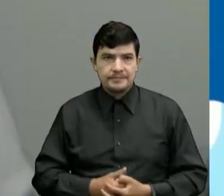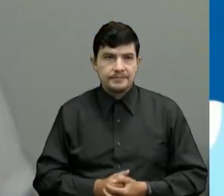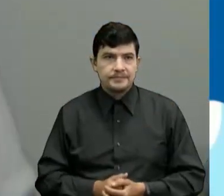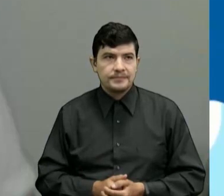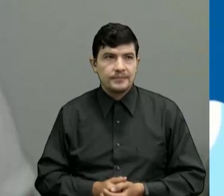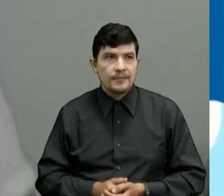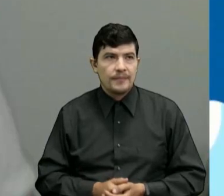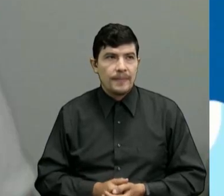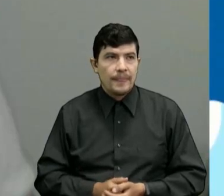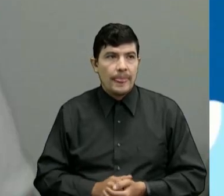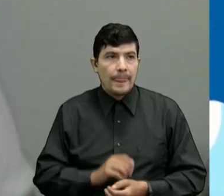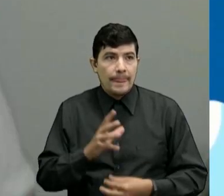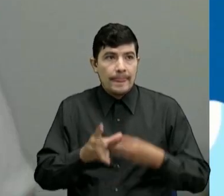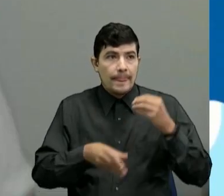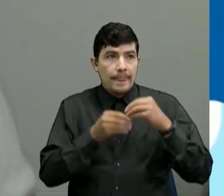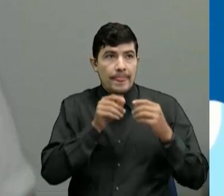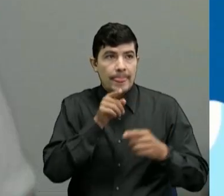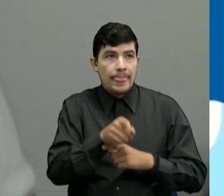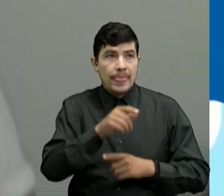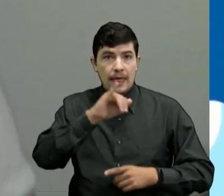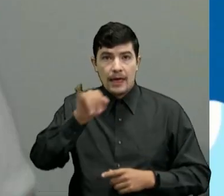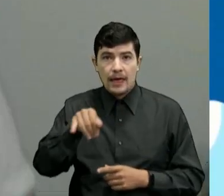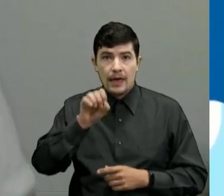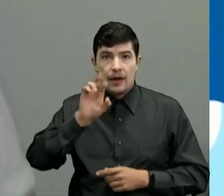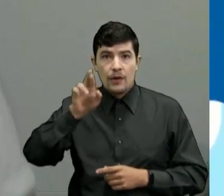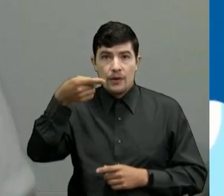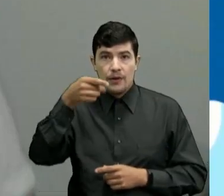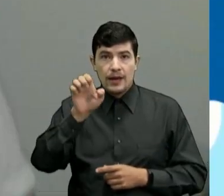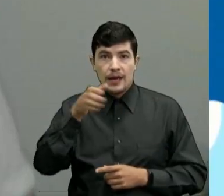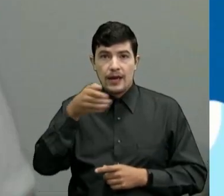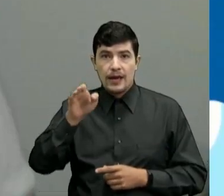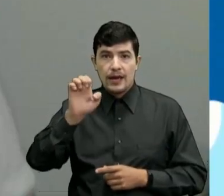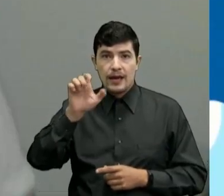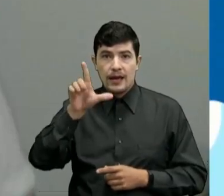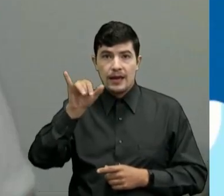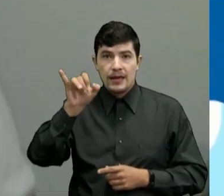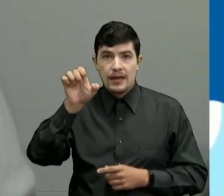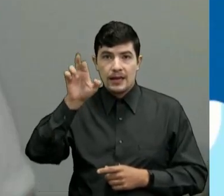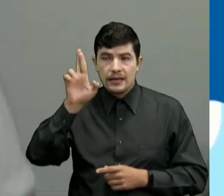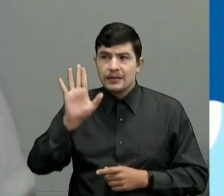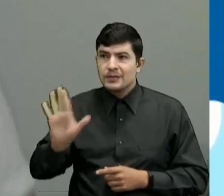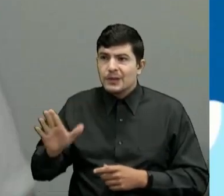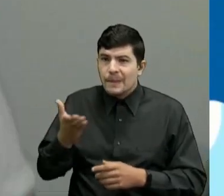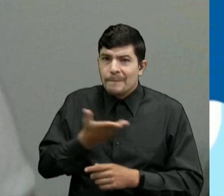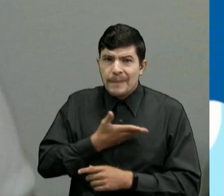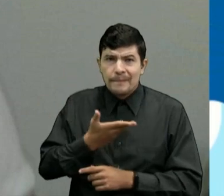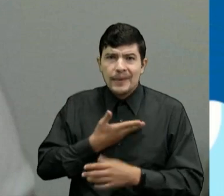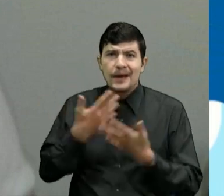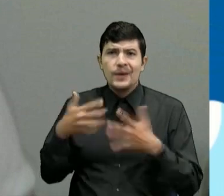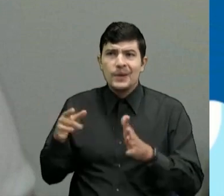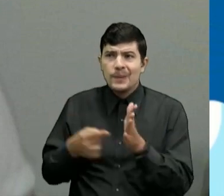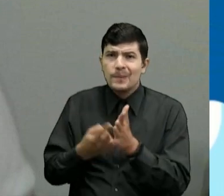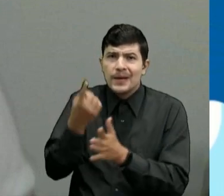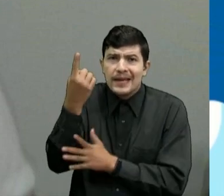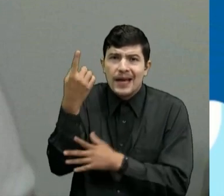bello Tengo también a Jorge Eliezer Ay, mire, tenemos a esa mamá Por allí Que hoy decidió